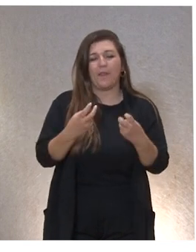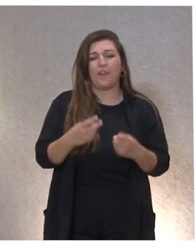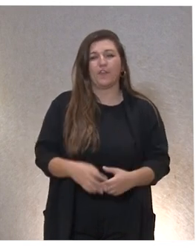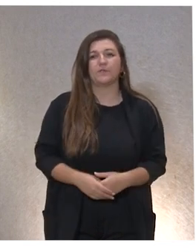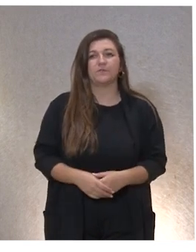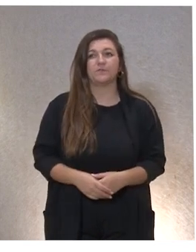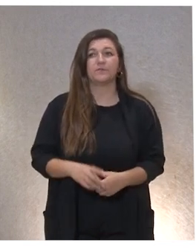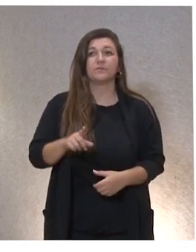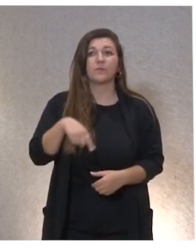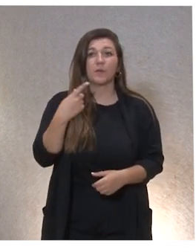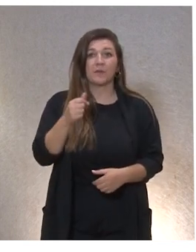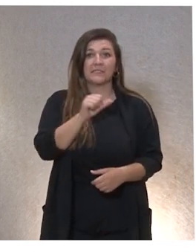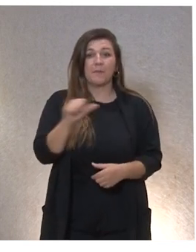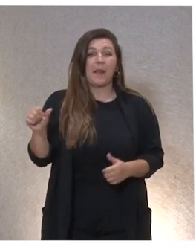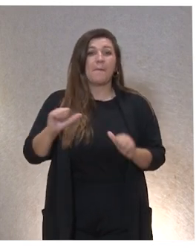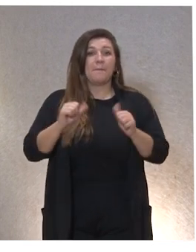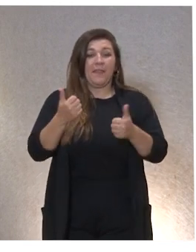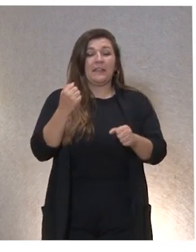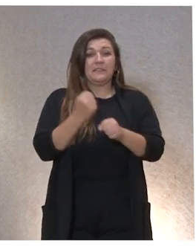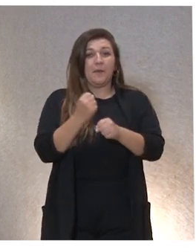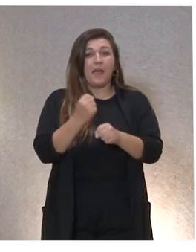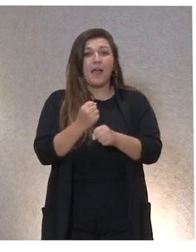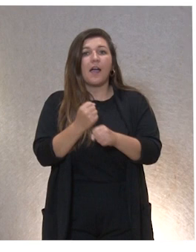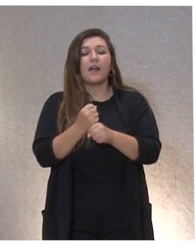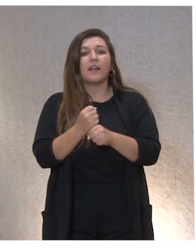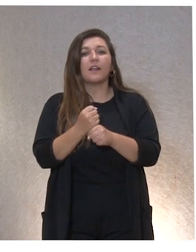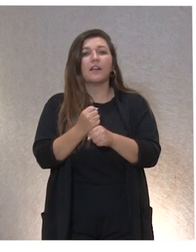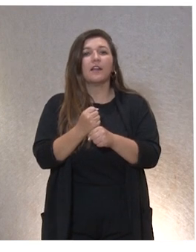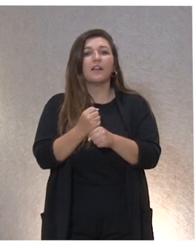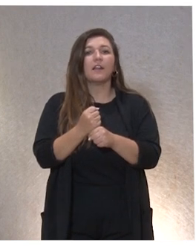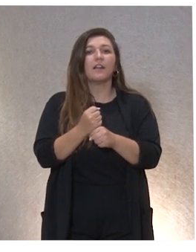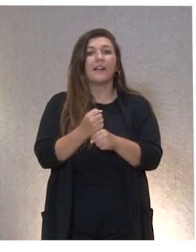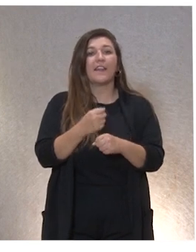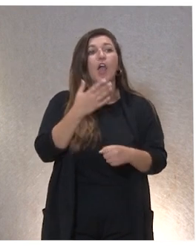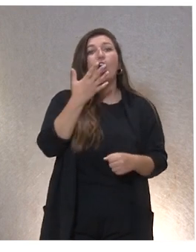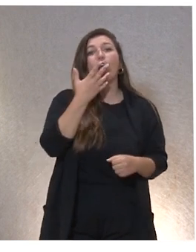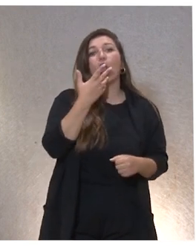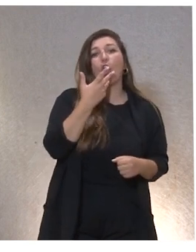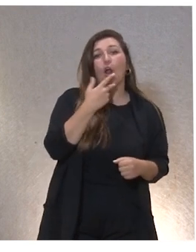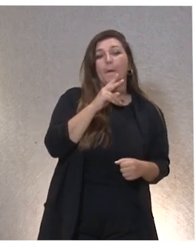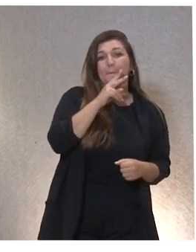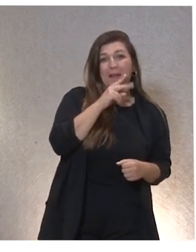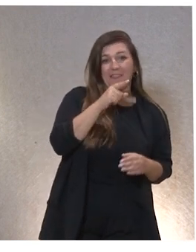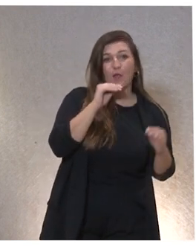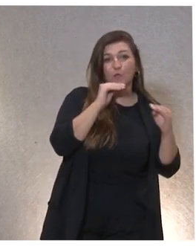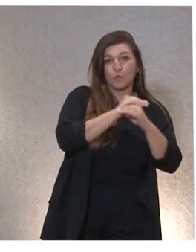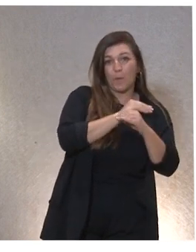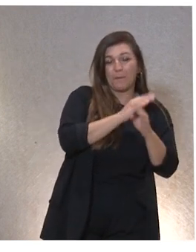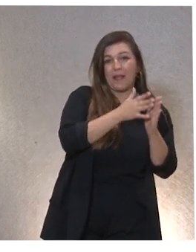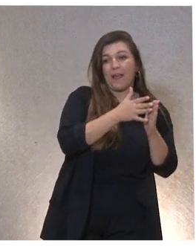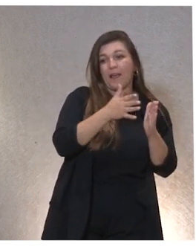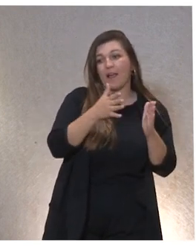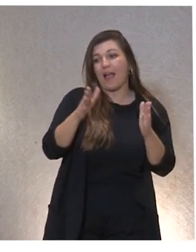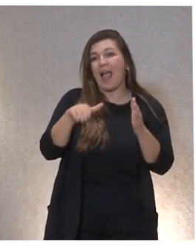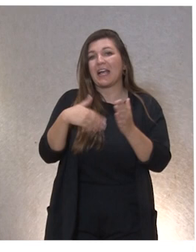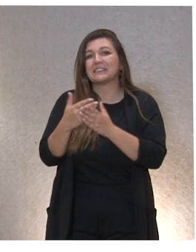la semana que viene empezamos a trabajar veis que está en color verde octubre y nos va a llevar hasta